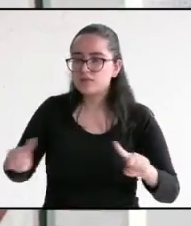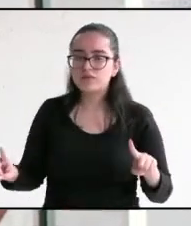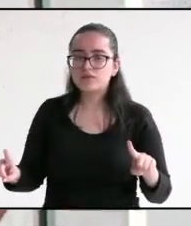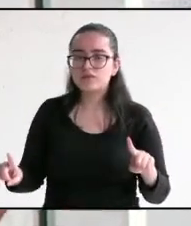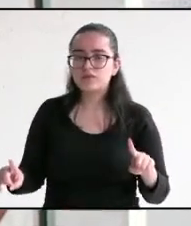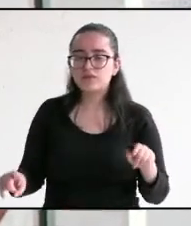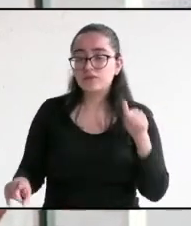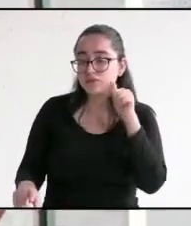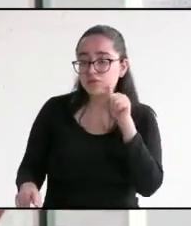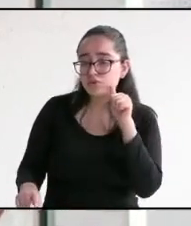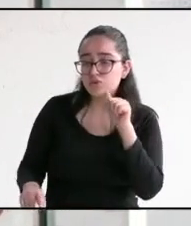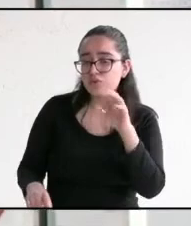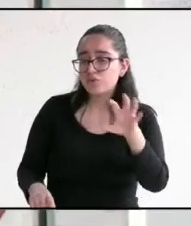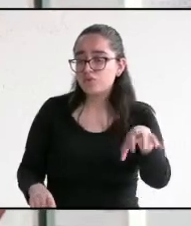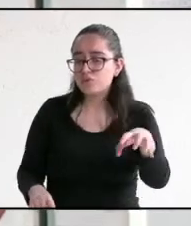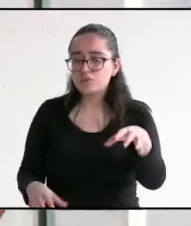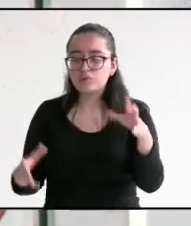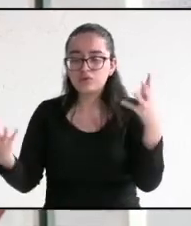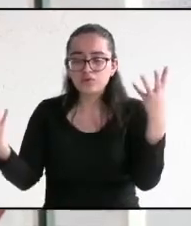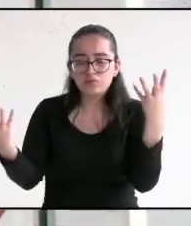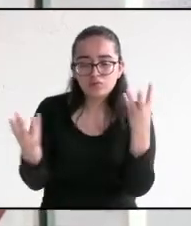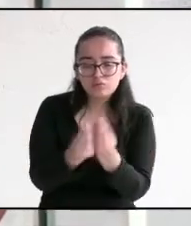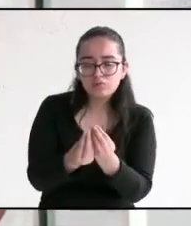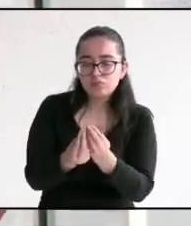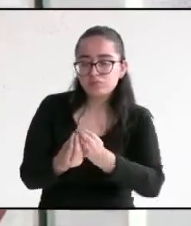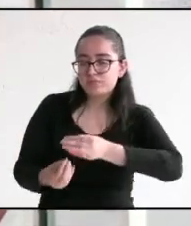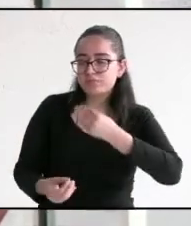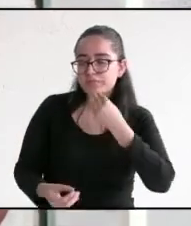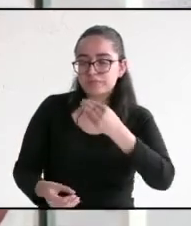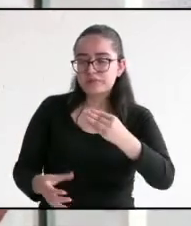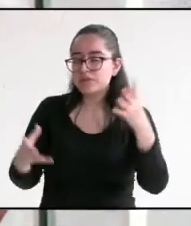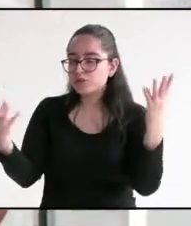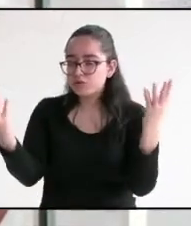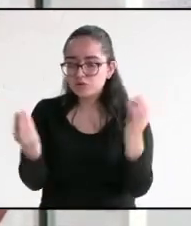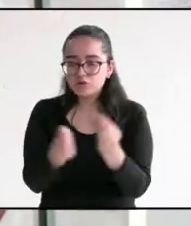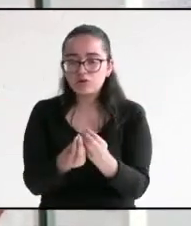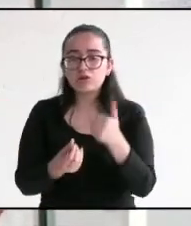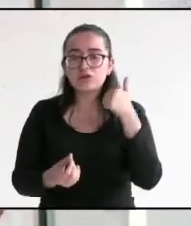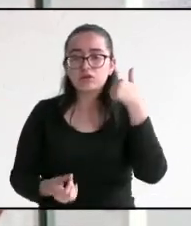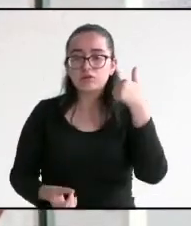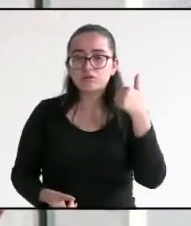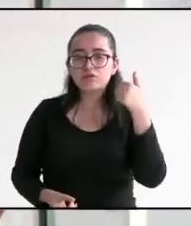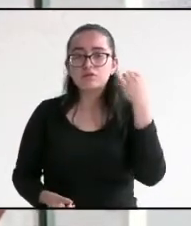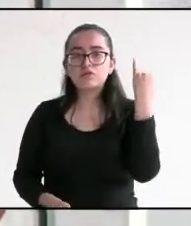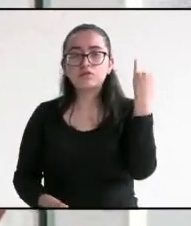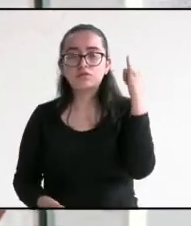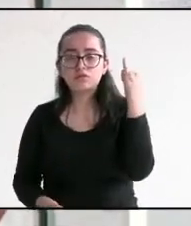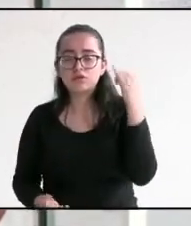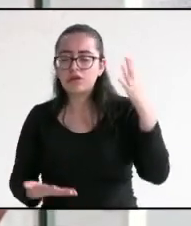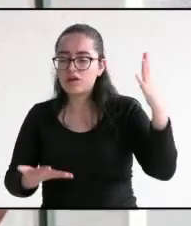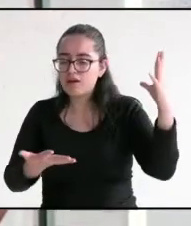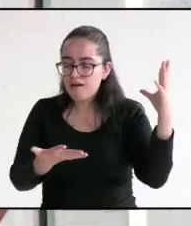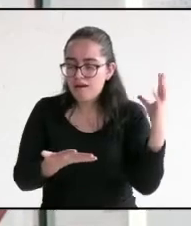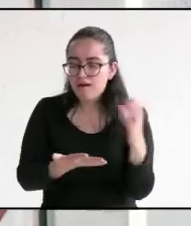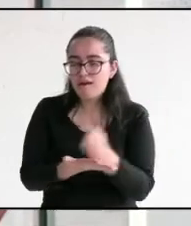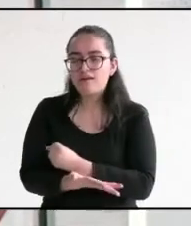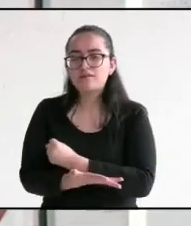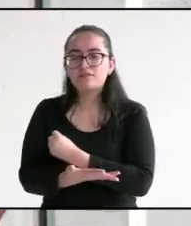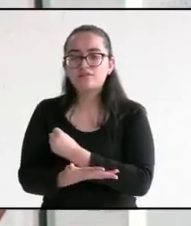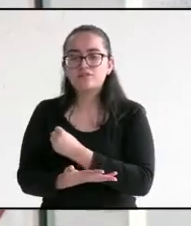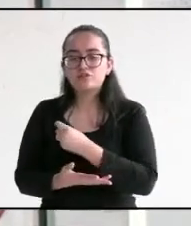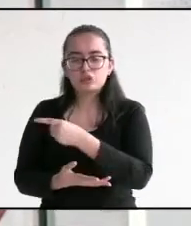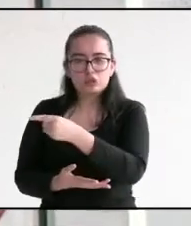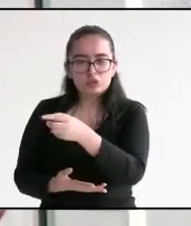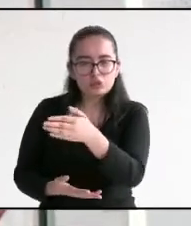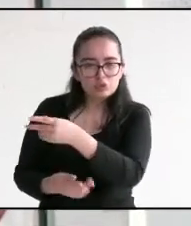ha buscado el bien común. por eso el día 6 vamos a ganar la elección porque